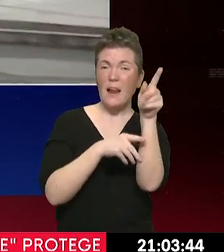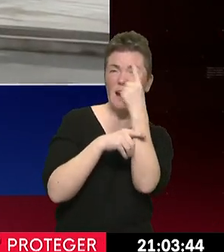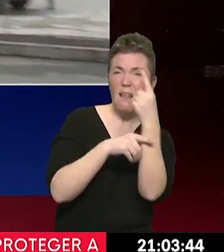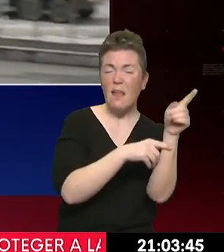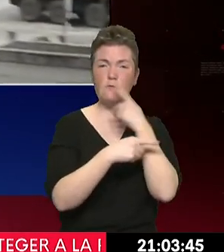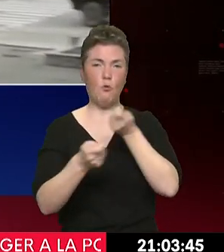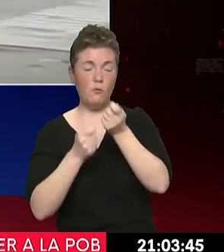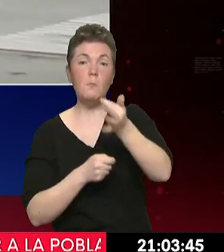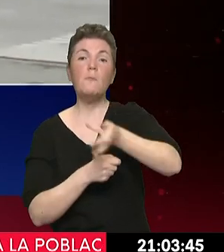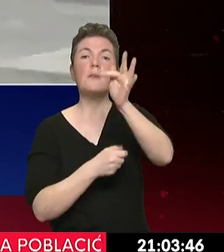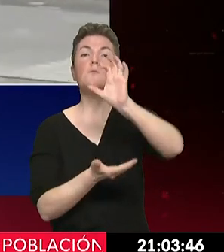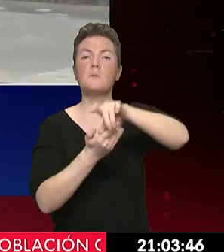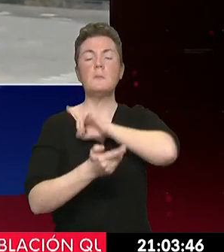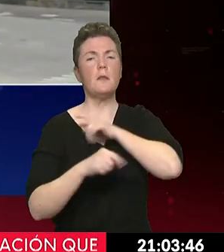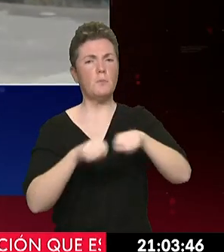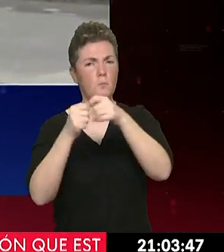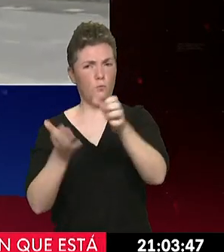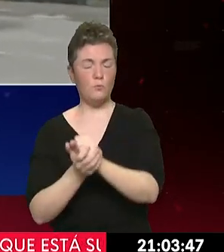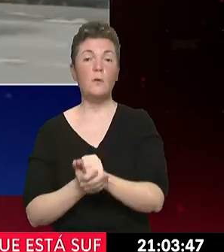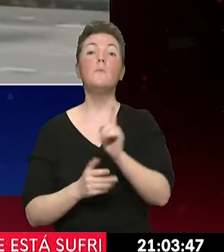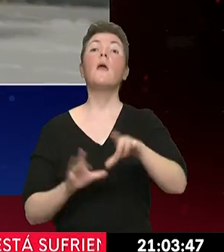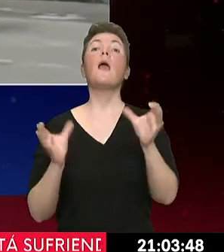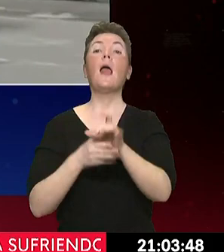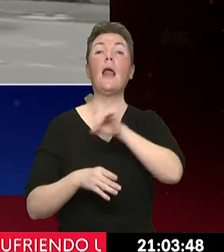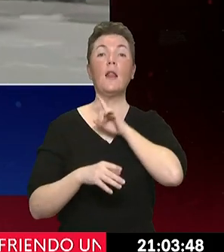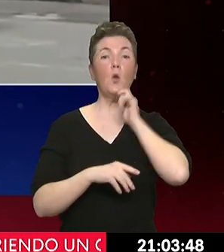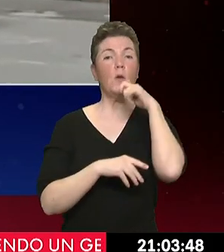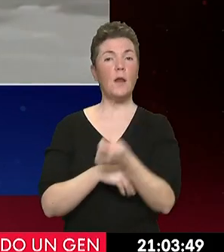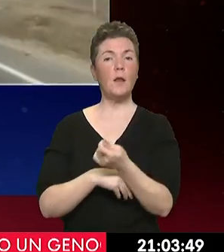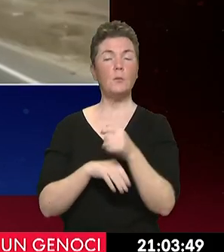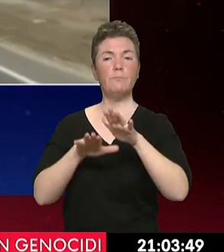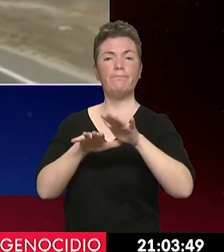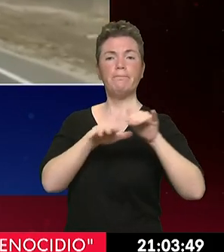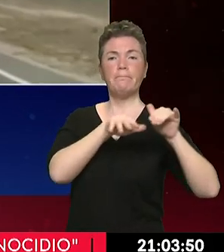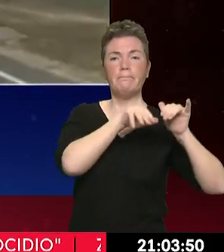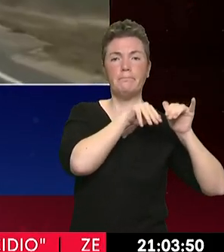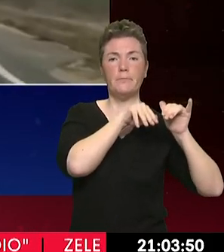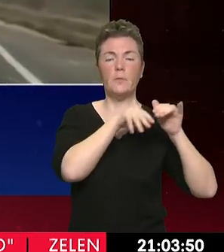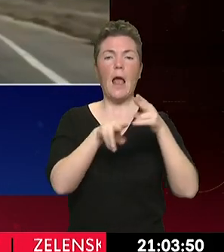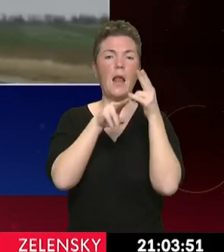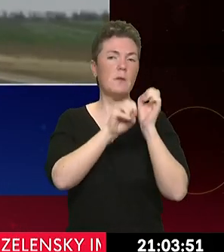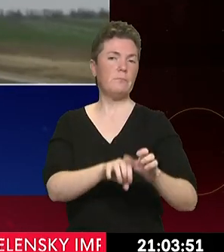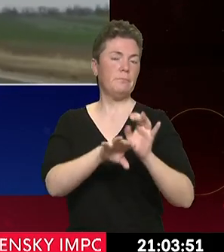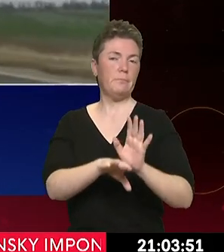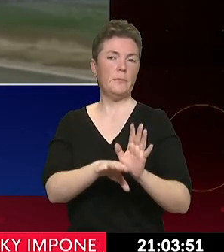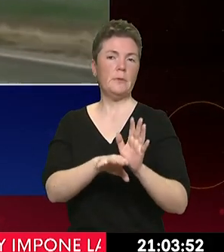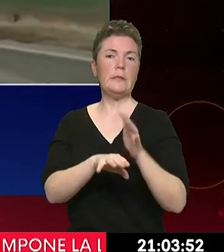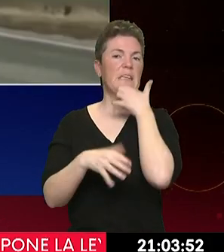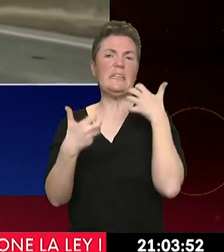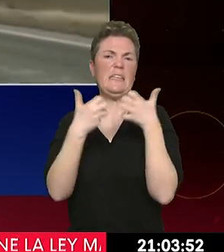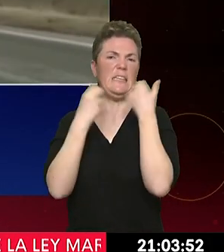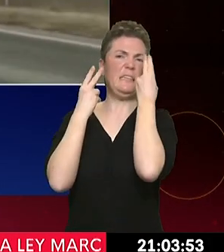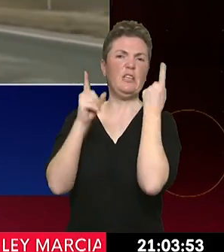control e incluso una base militar. También dicen que el ejército ucraniano se está retirando y dejando las armas sin imponer prácticamente